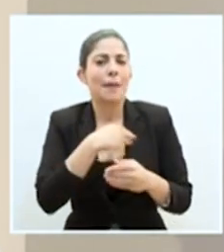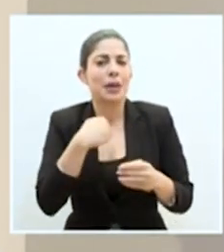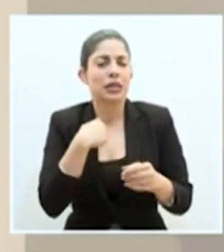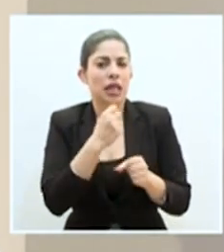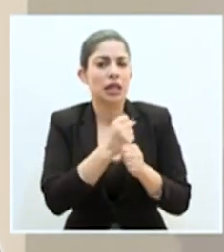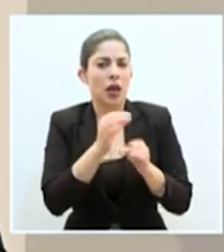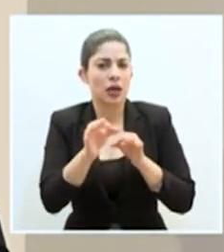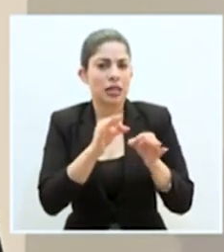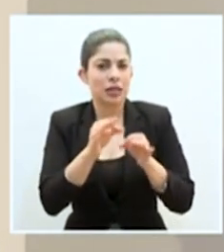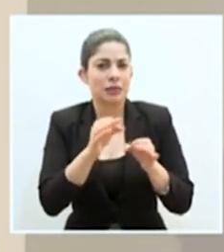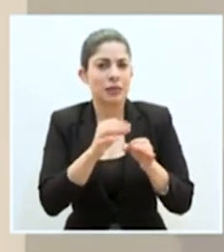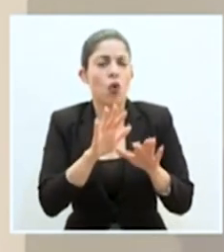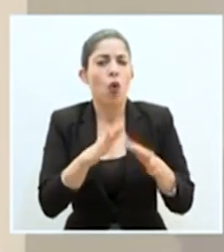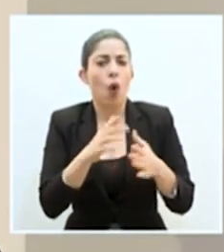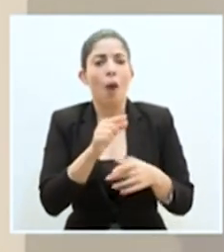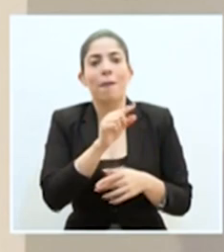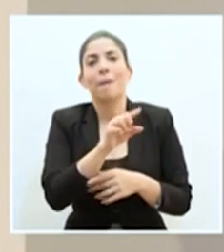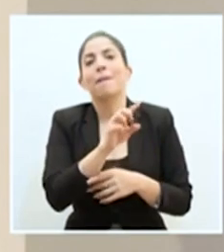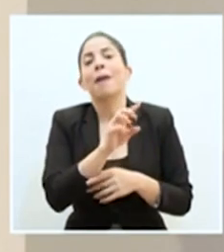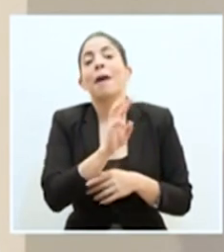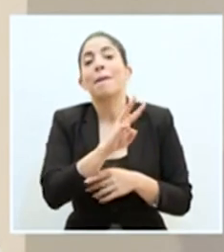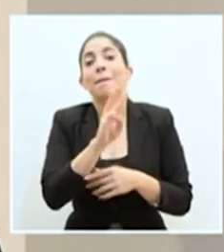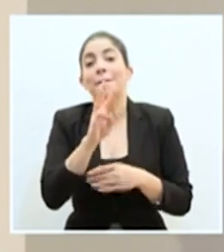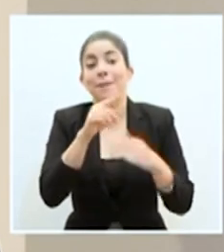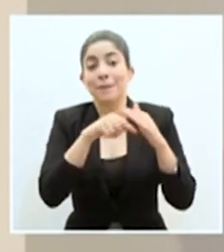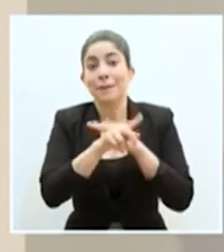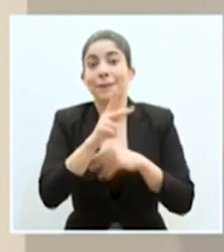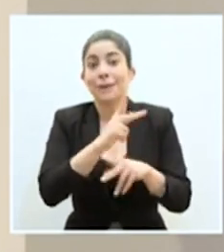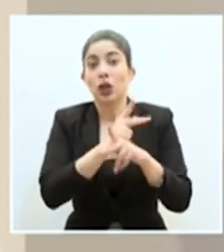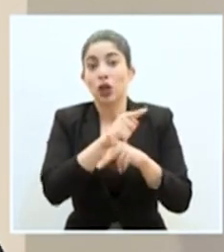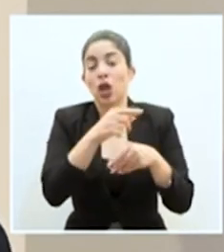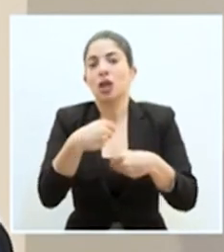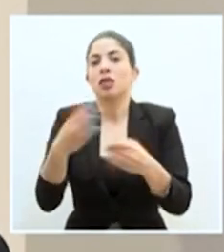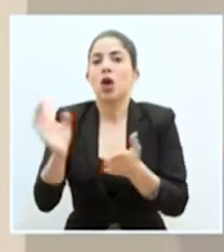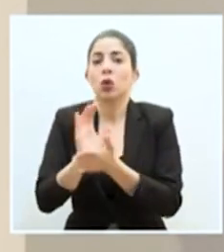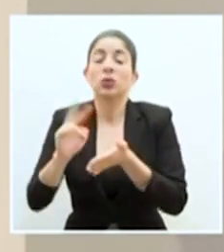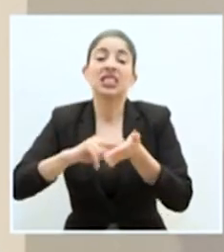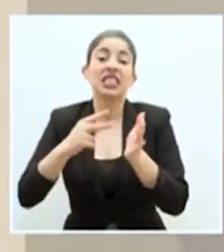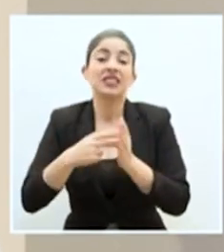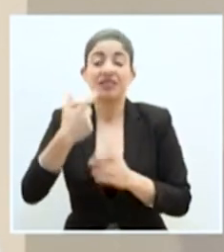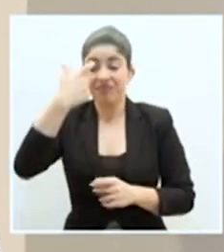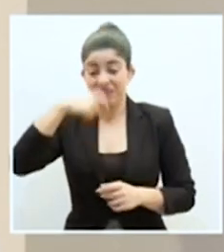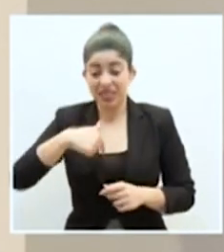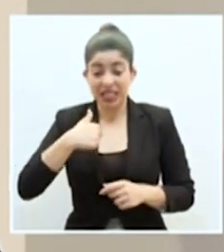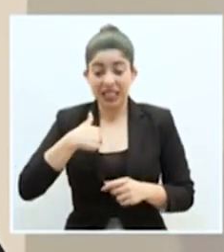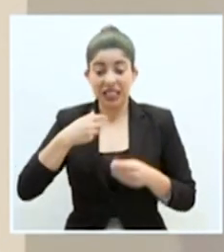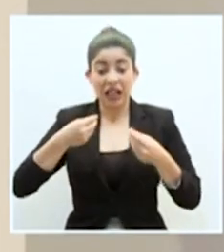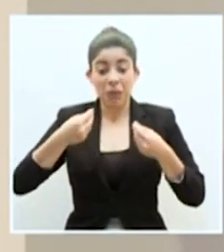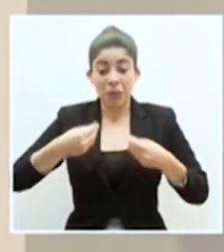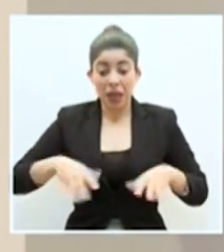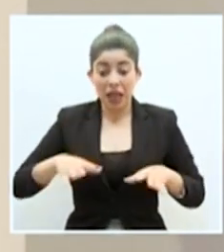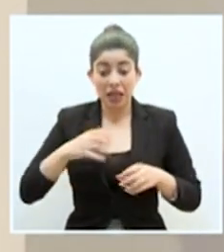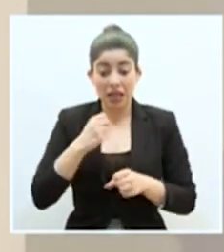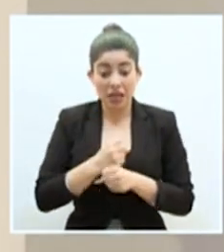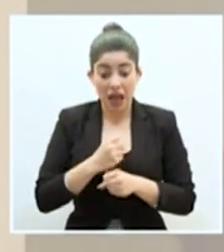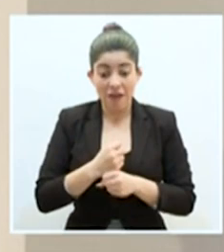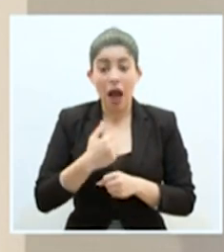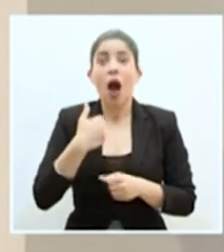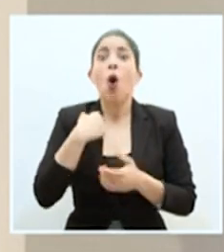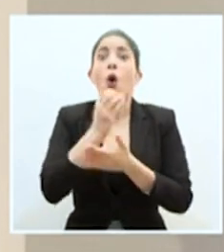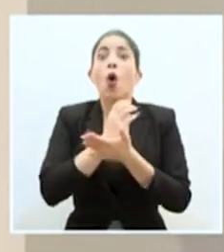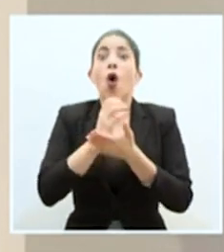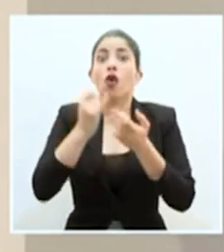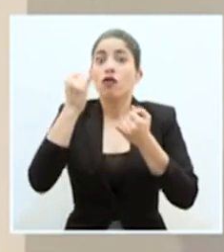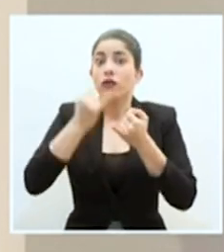Trabajo, a través de la plataforma PROTEGER. Es decir, personas que han quedado desempleadas, que tienen la secundaria